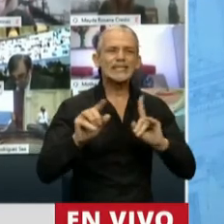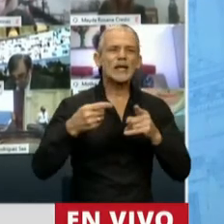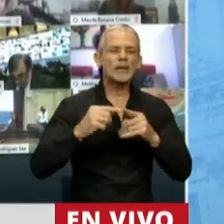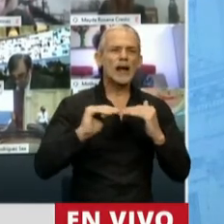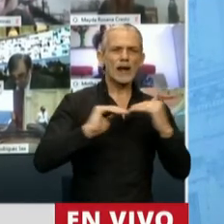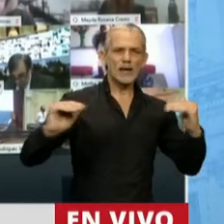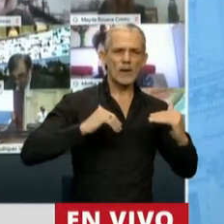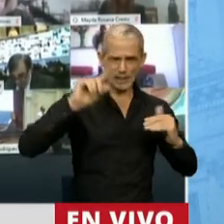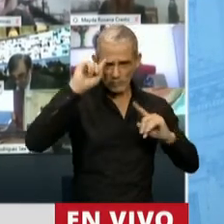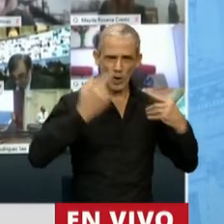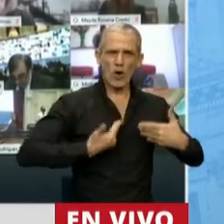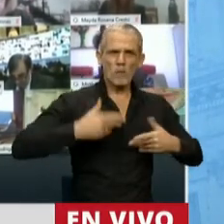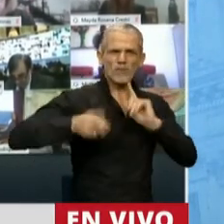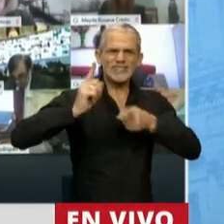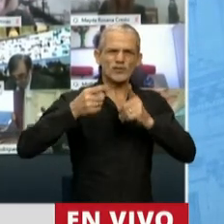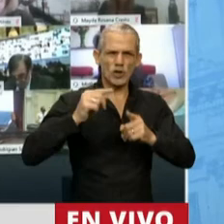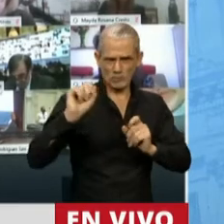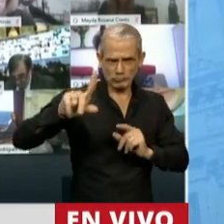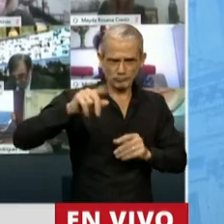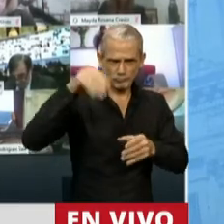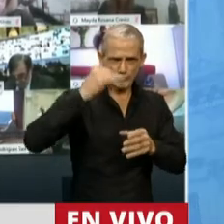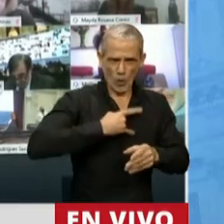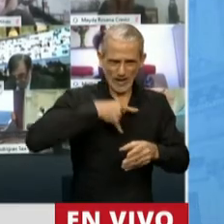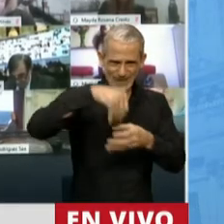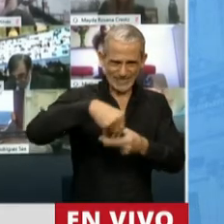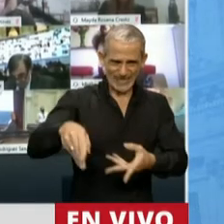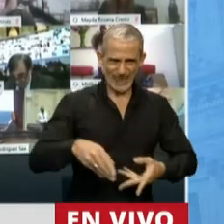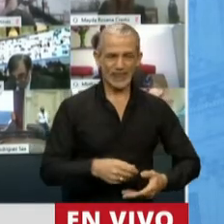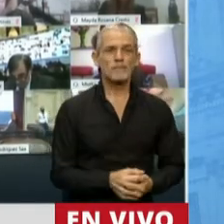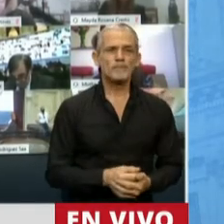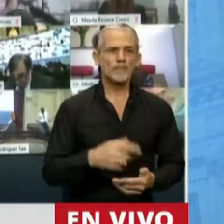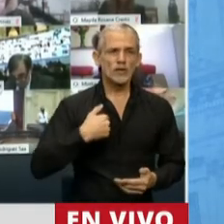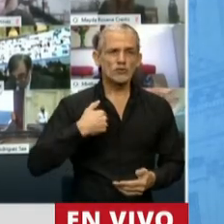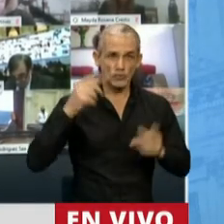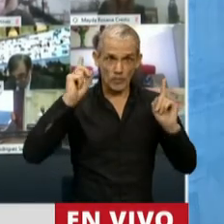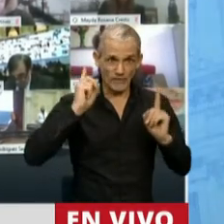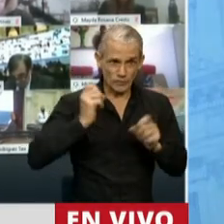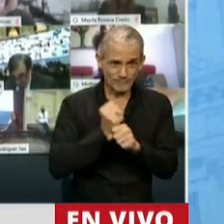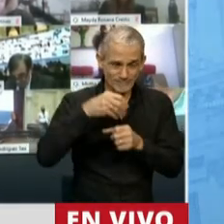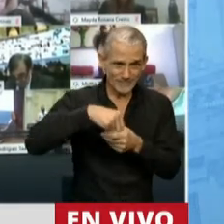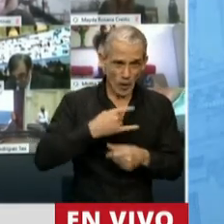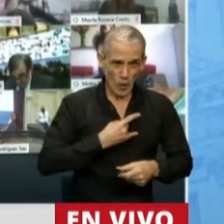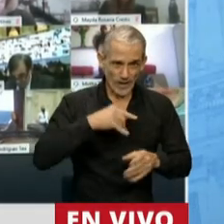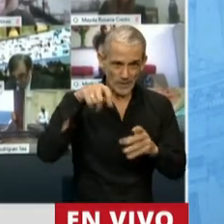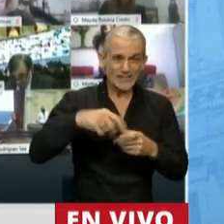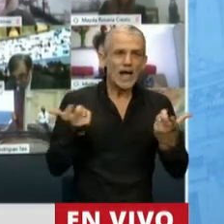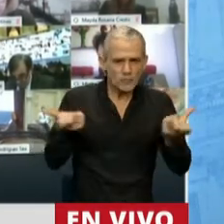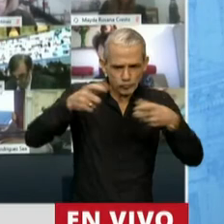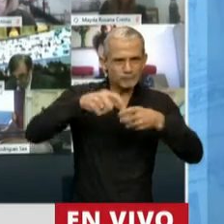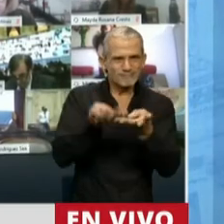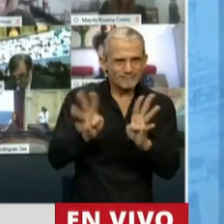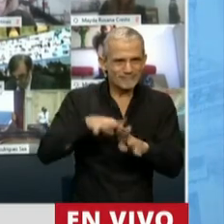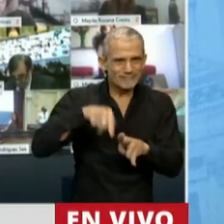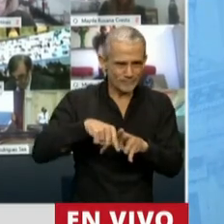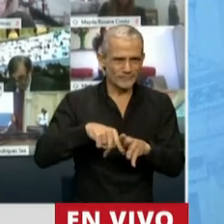autarquía. Estábamos preocupados por los recursos, por supuesto, a los cuales aclaro, además yo soy profesor universitario y soy miembro del Consejo Superior de